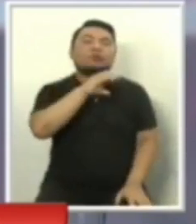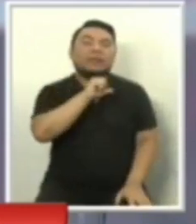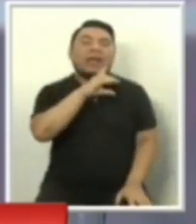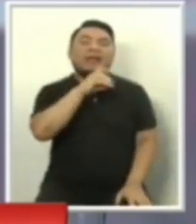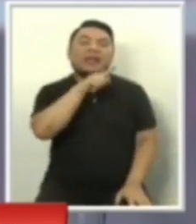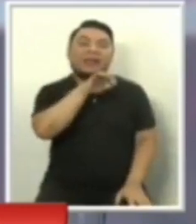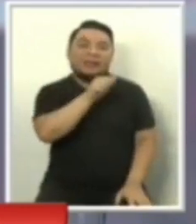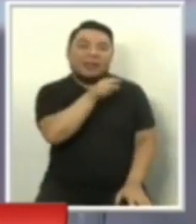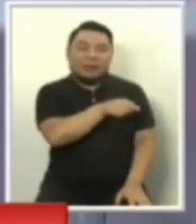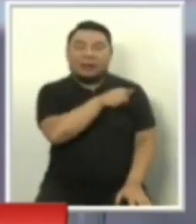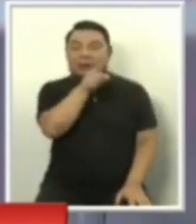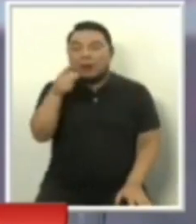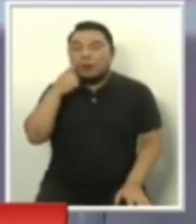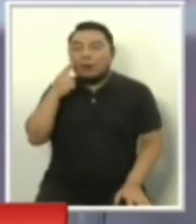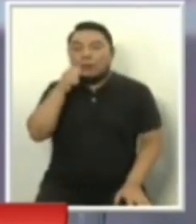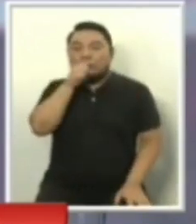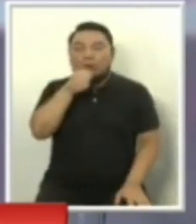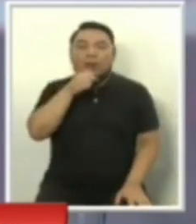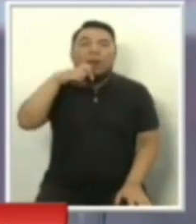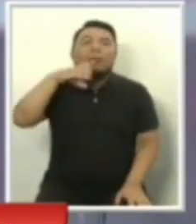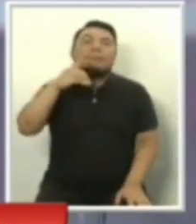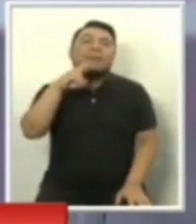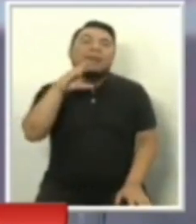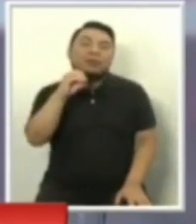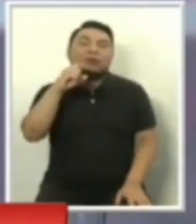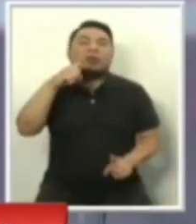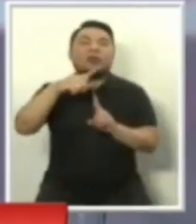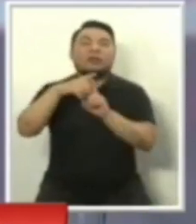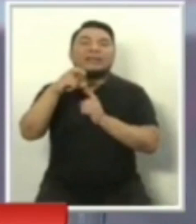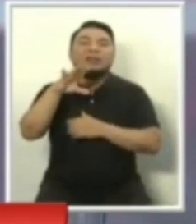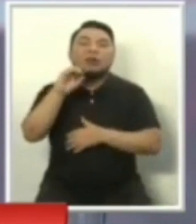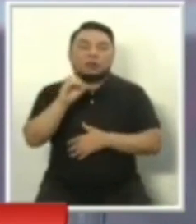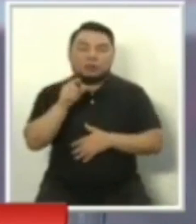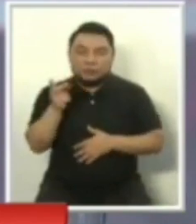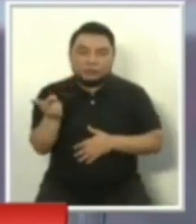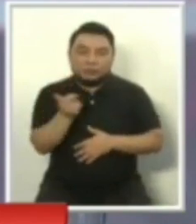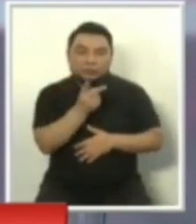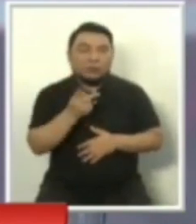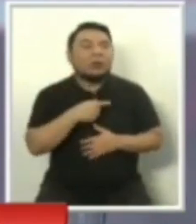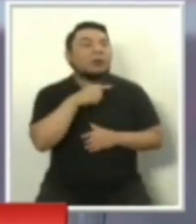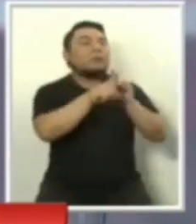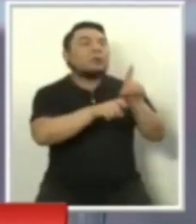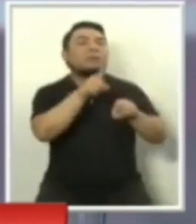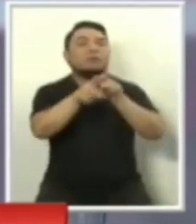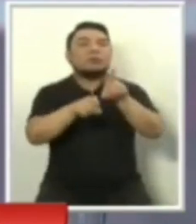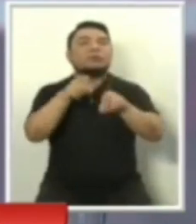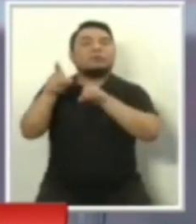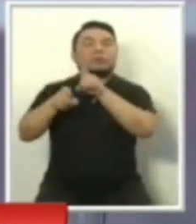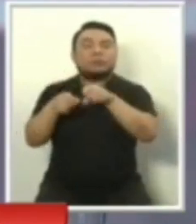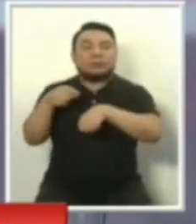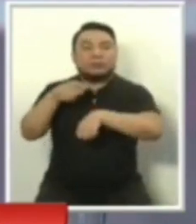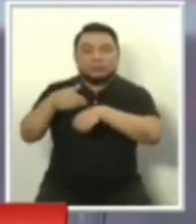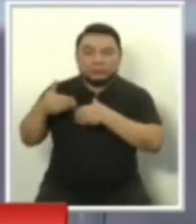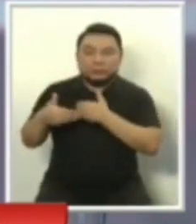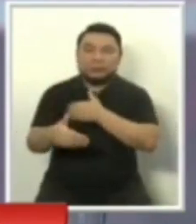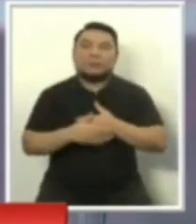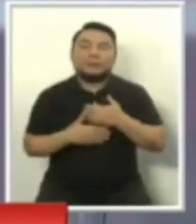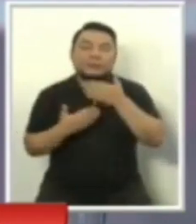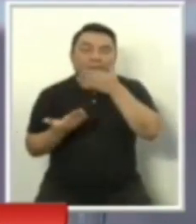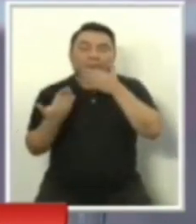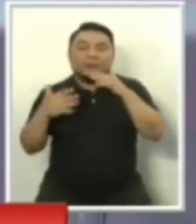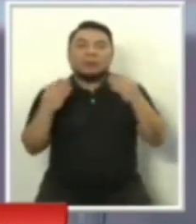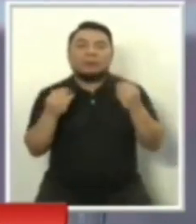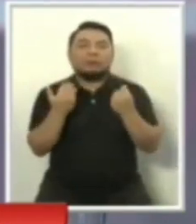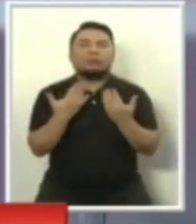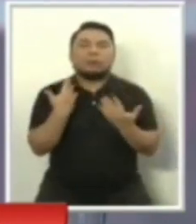un rol fundamental, porque además van a poder hacer repreguntas. En este bolsón de tiempo, ahí va a haber